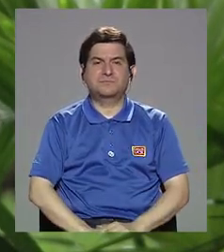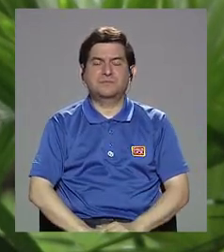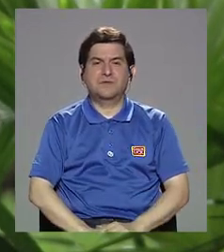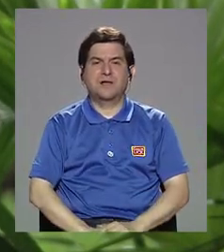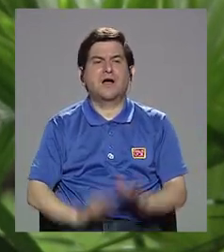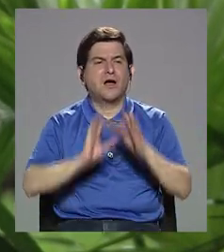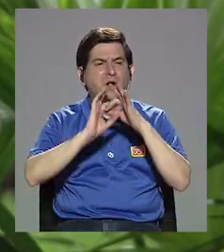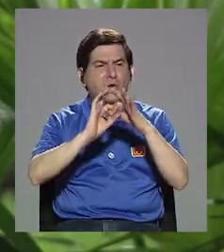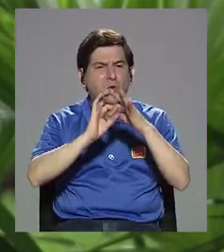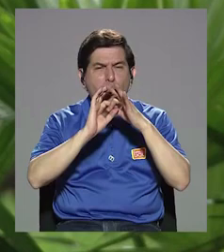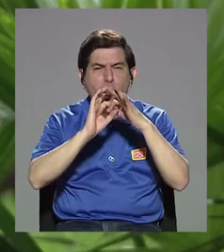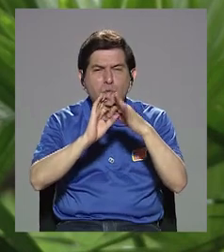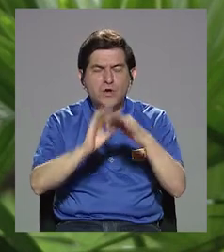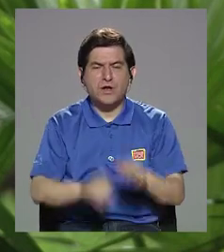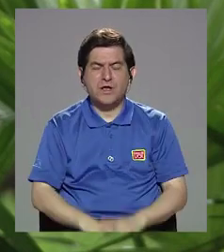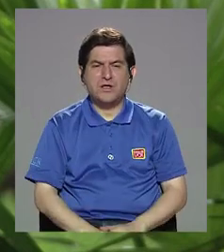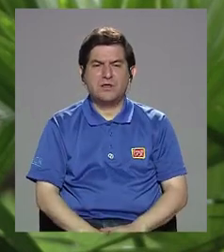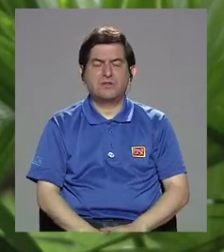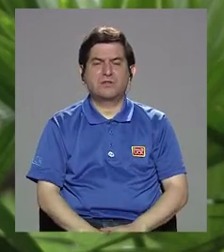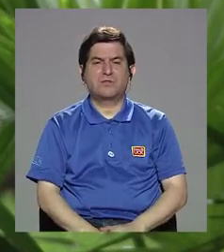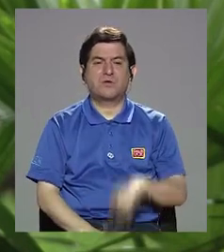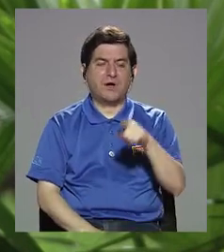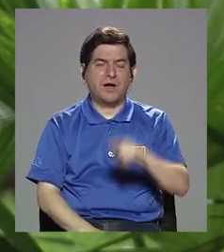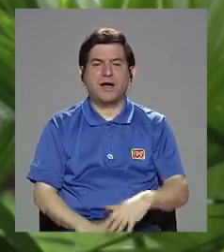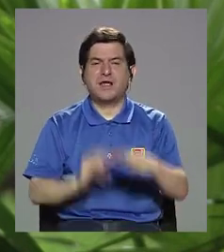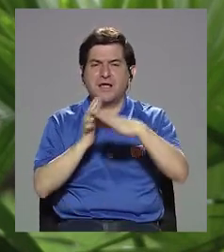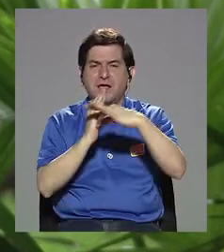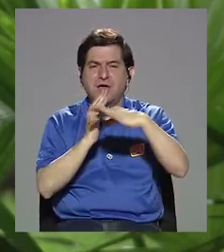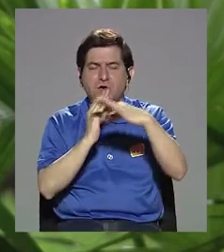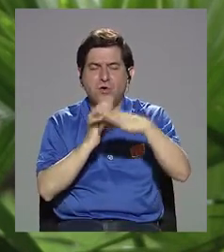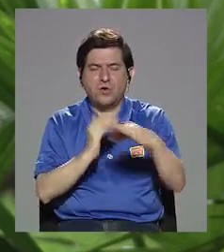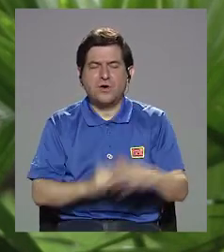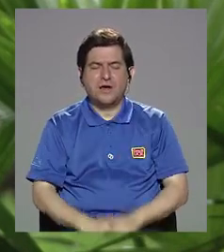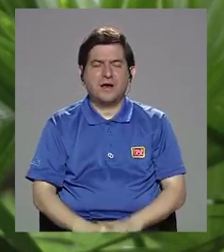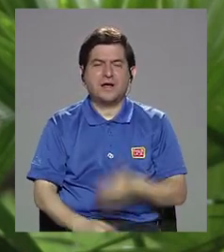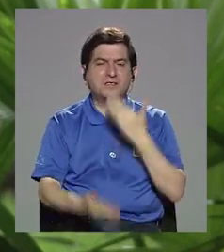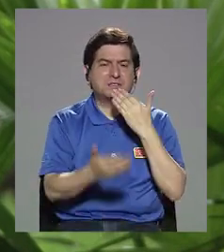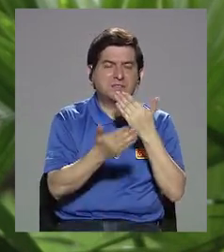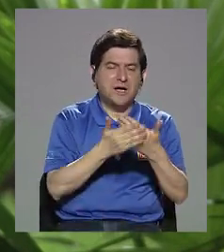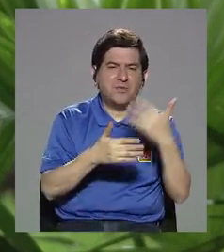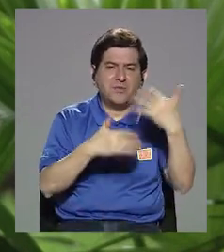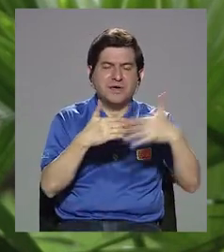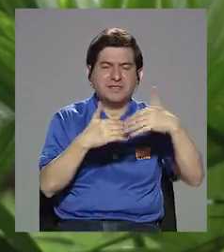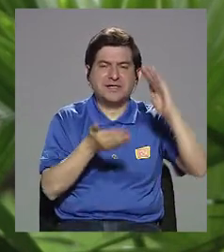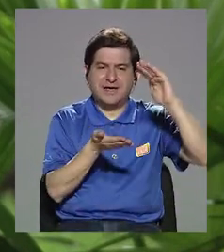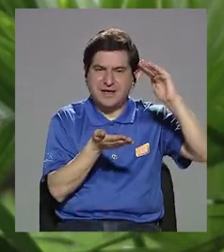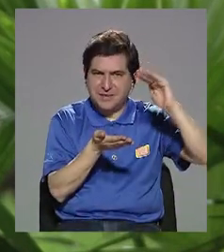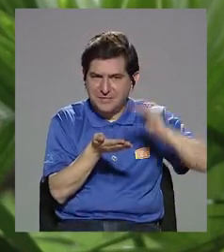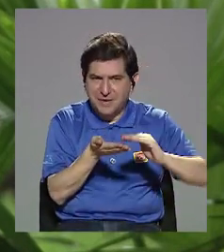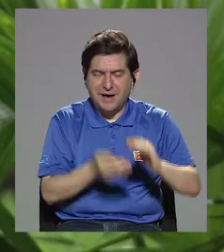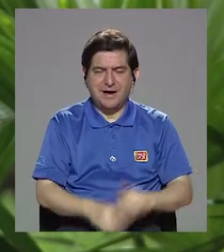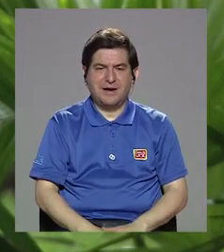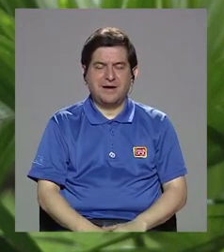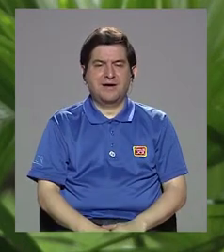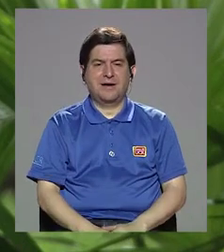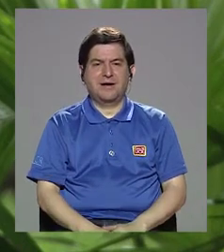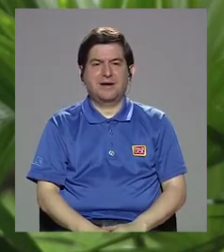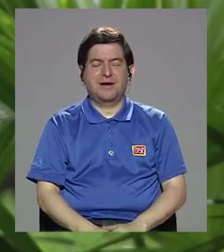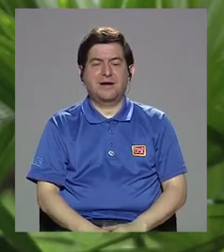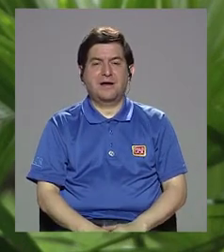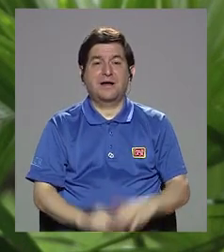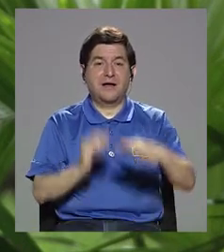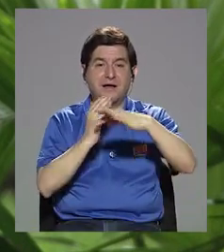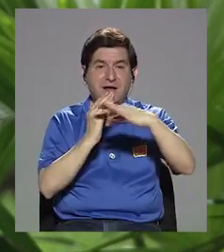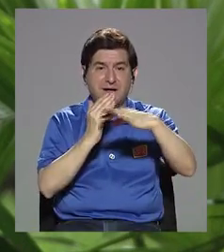asocia con un HDL o colesterol, que es el bueno, más bajo, triglicéridos más